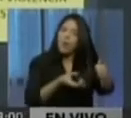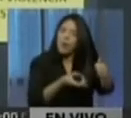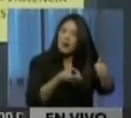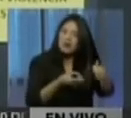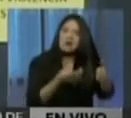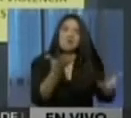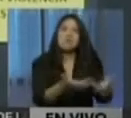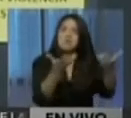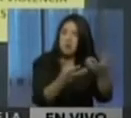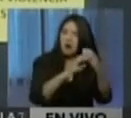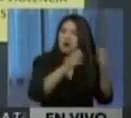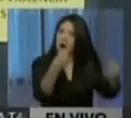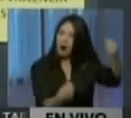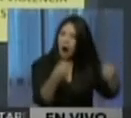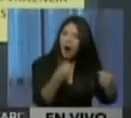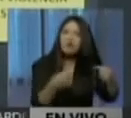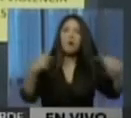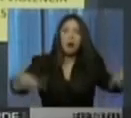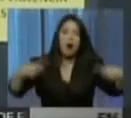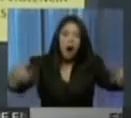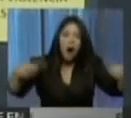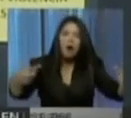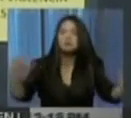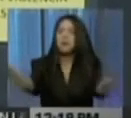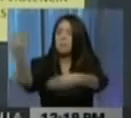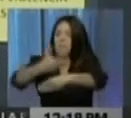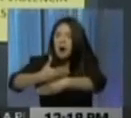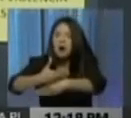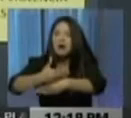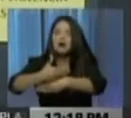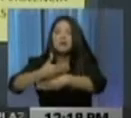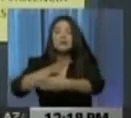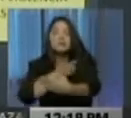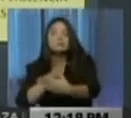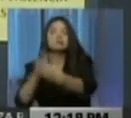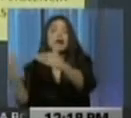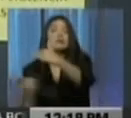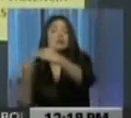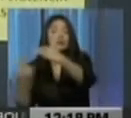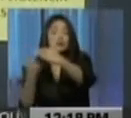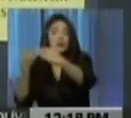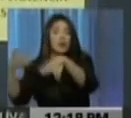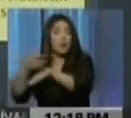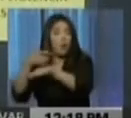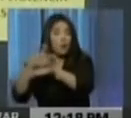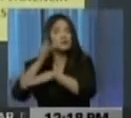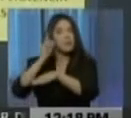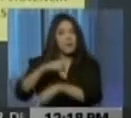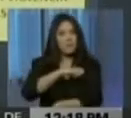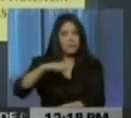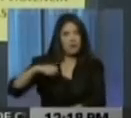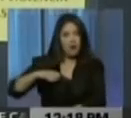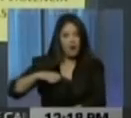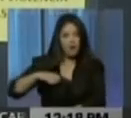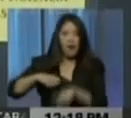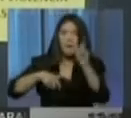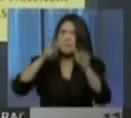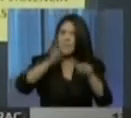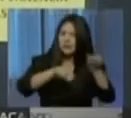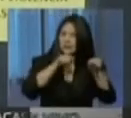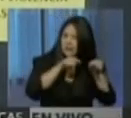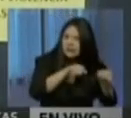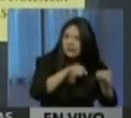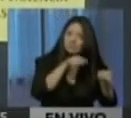quema de vehículos y cauchos, cierres de vías y atentados contra instituciones privadas y públicas. Los ciudadanos implicados en acciones